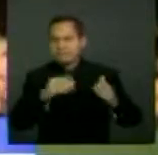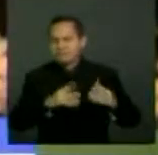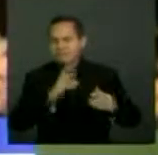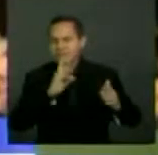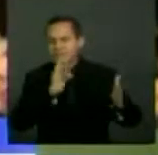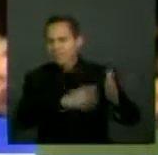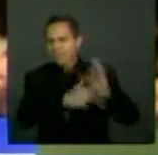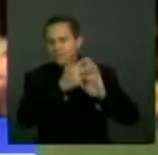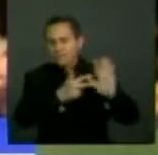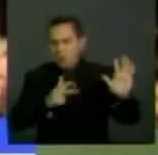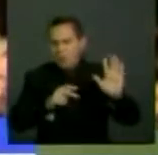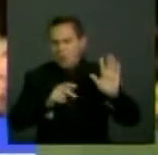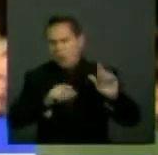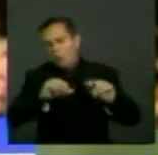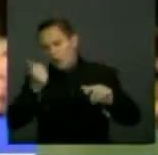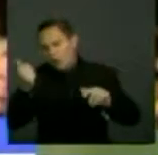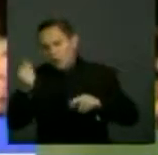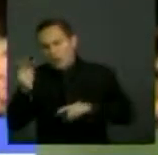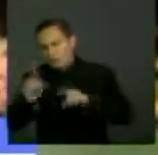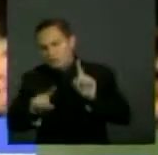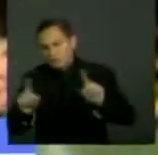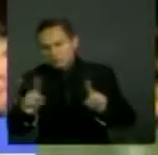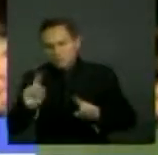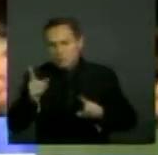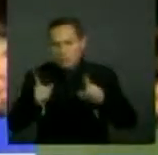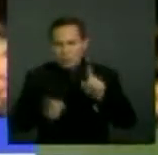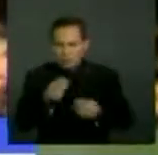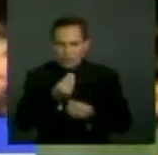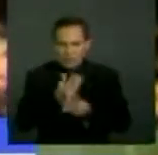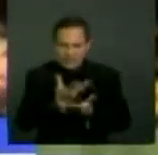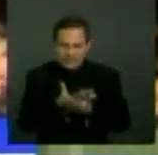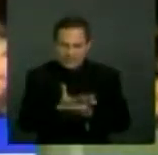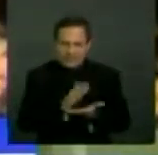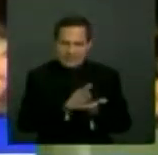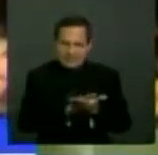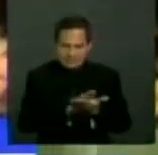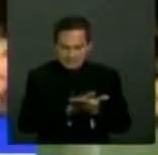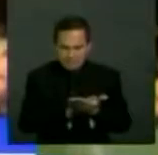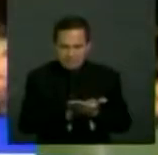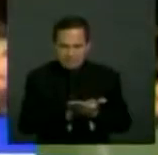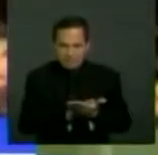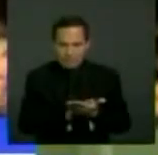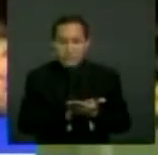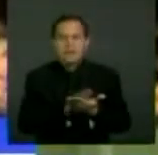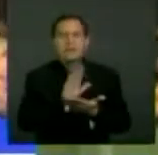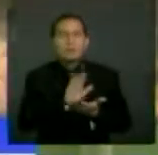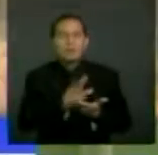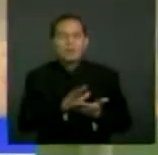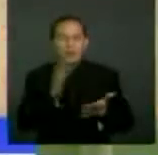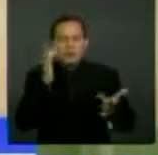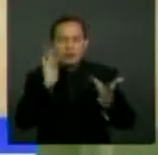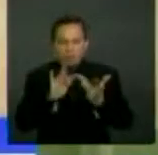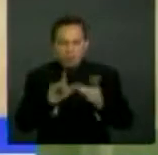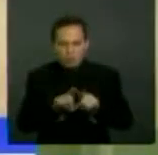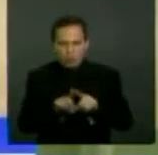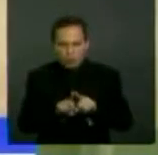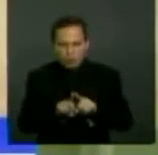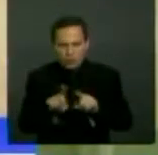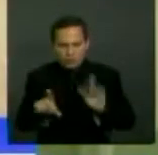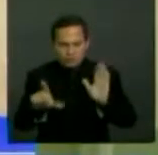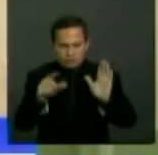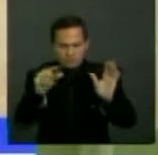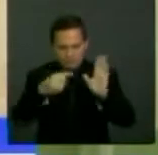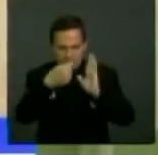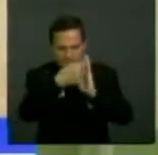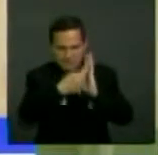En este caso, se estaría modificando un elemento estructural del tipo, que estaría contrario al principio de legalidad que es